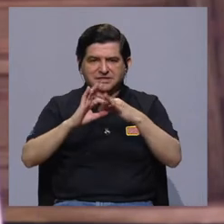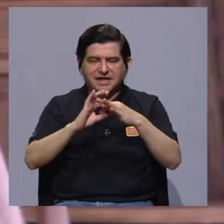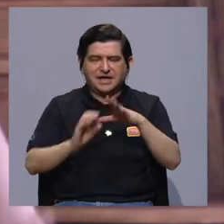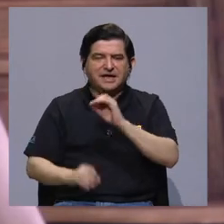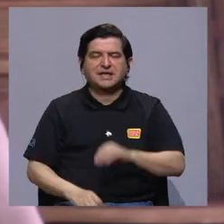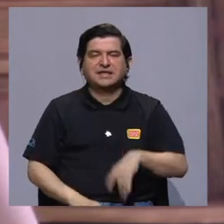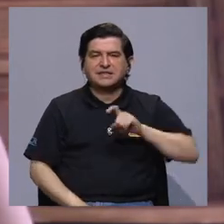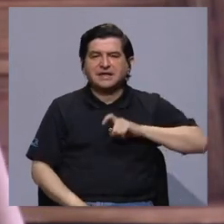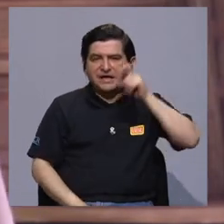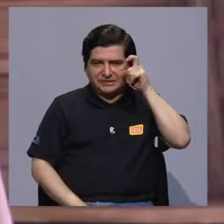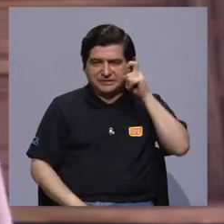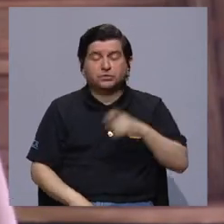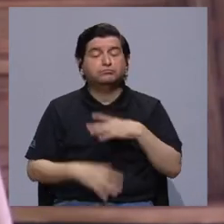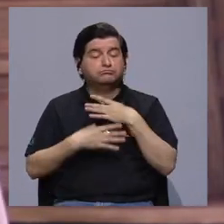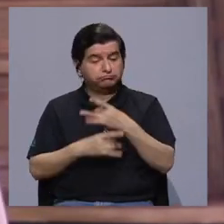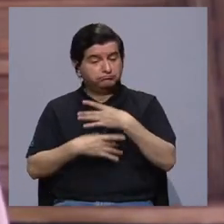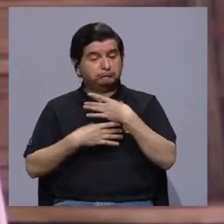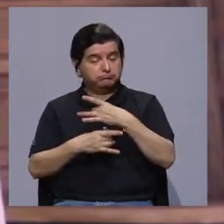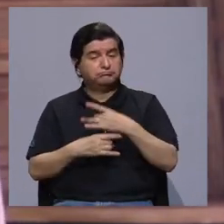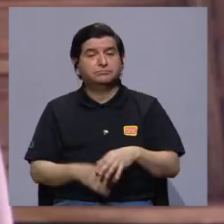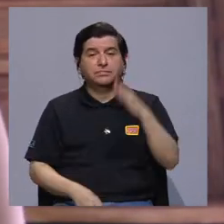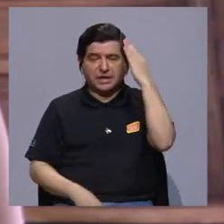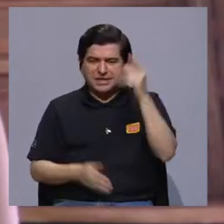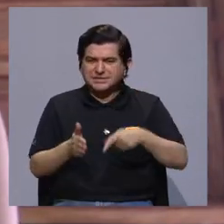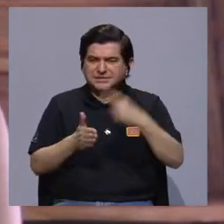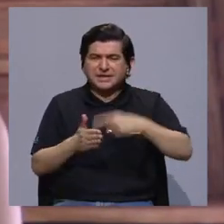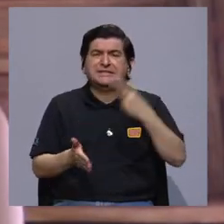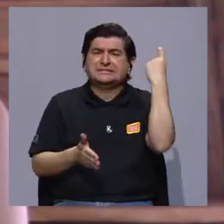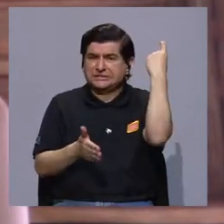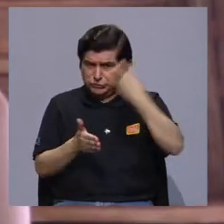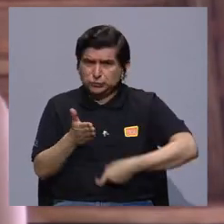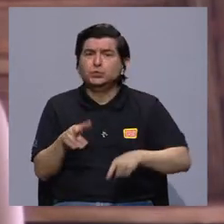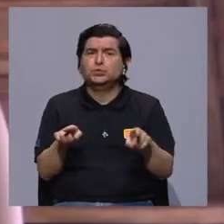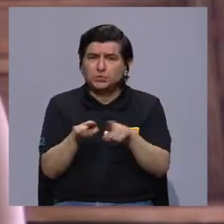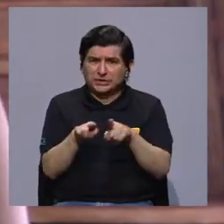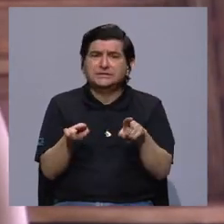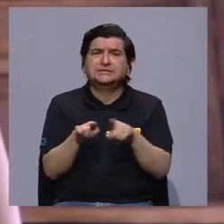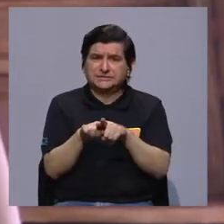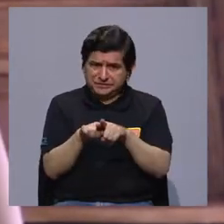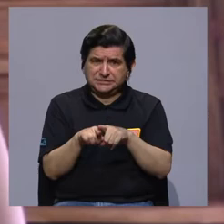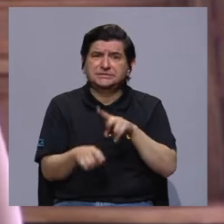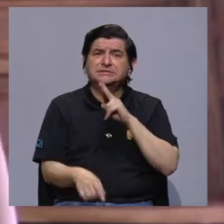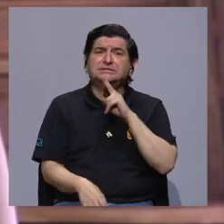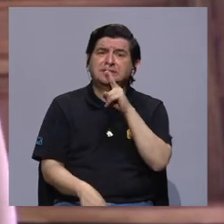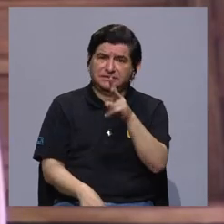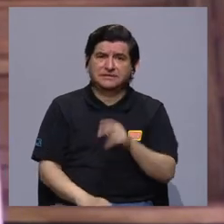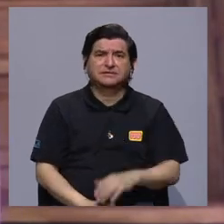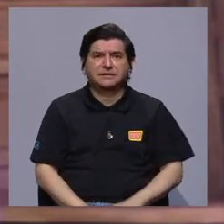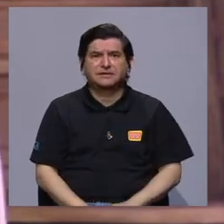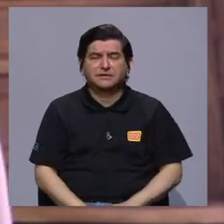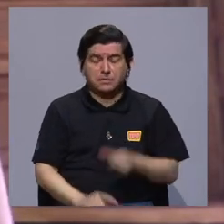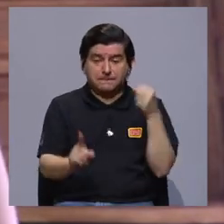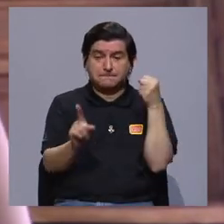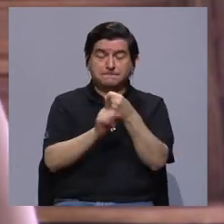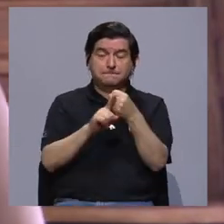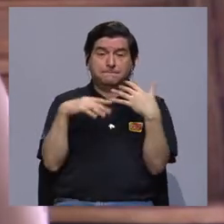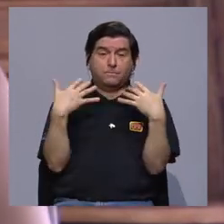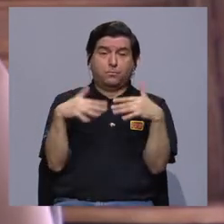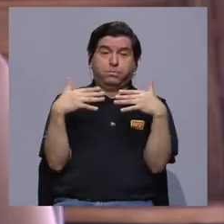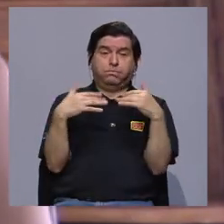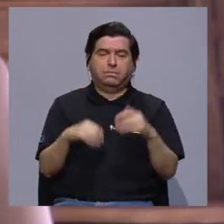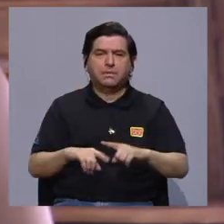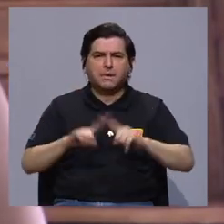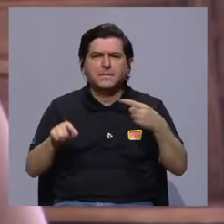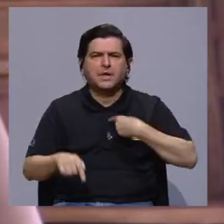Y también fue muy interesante. Experiencias a veces un poco duras también, la verdad, como que impactan mucho,